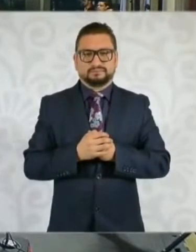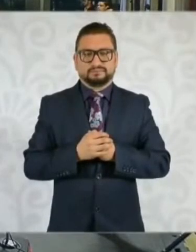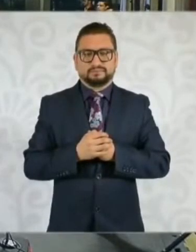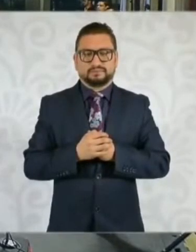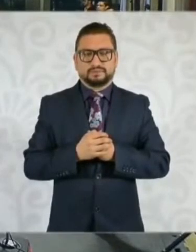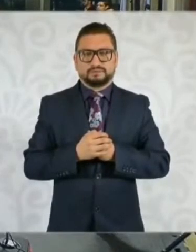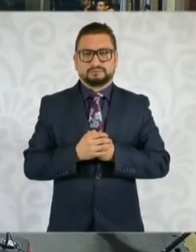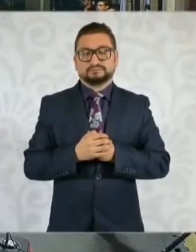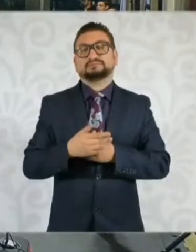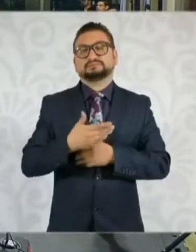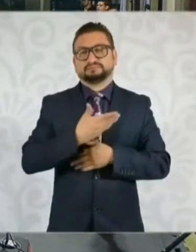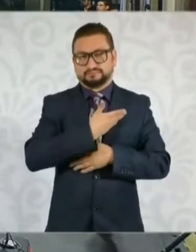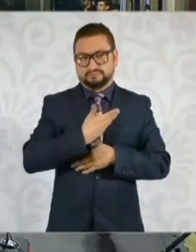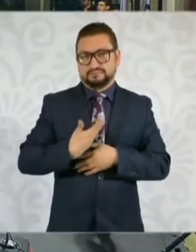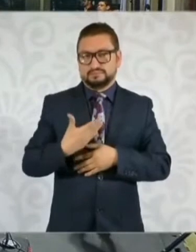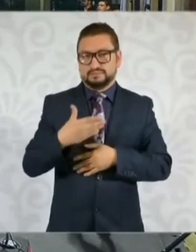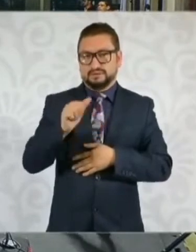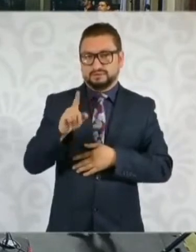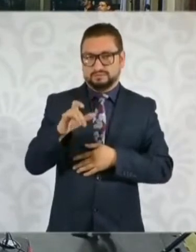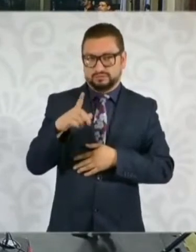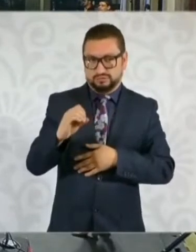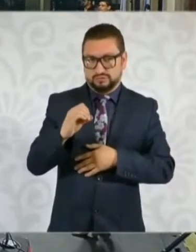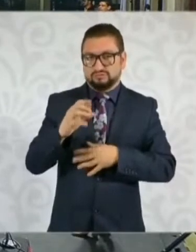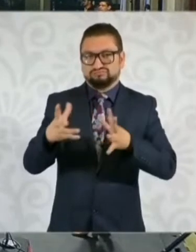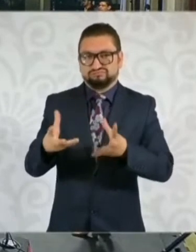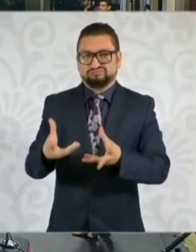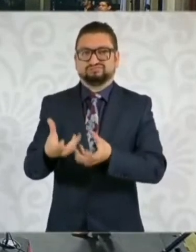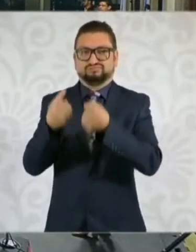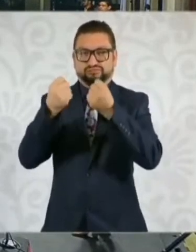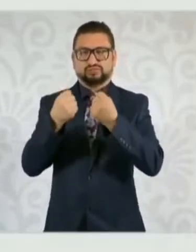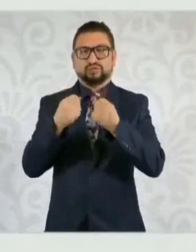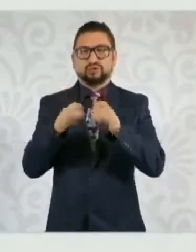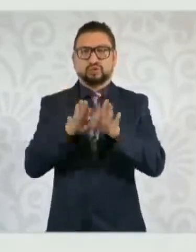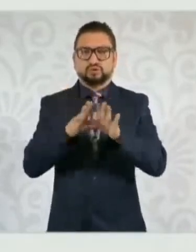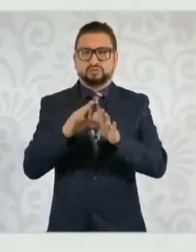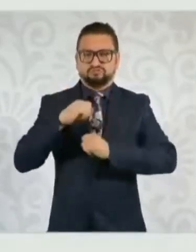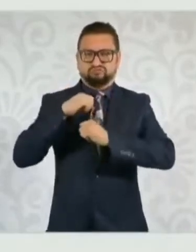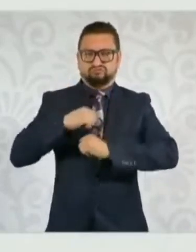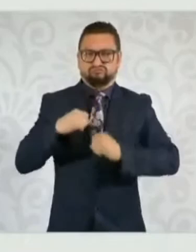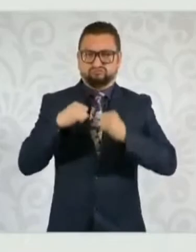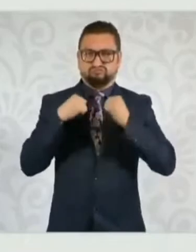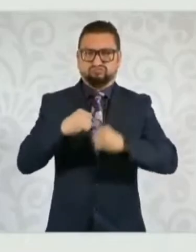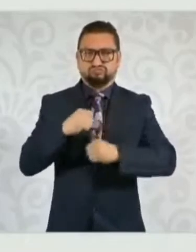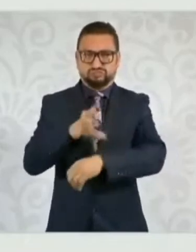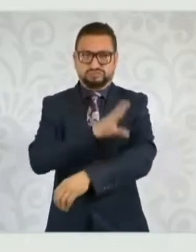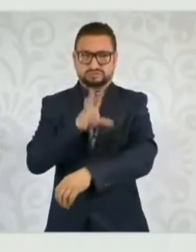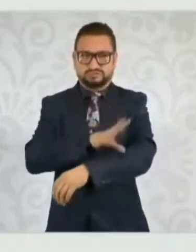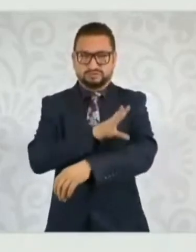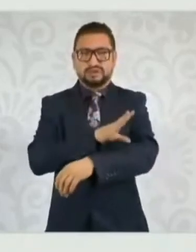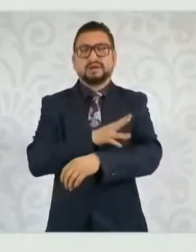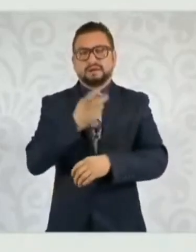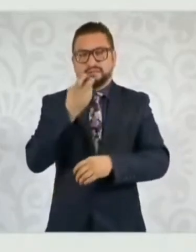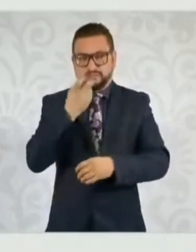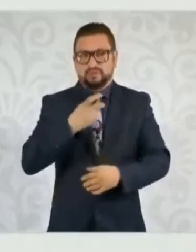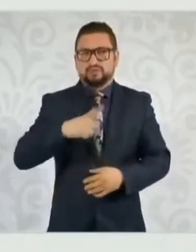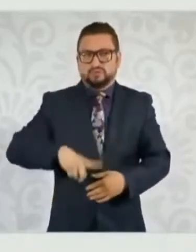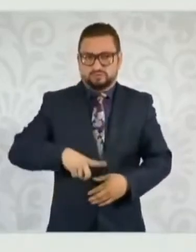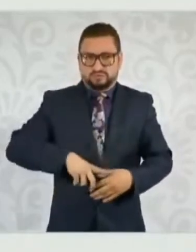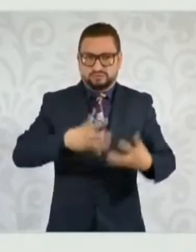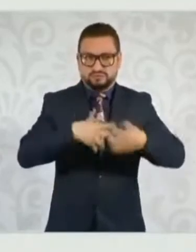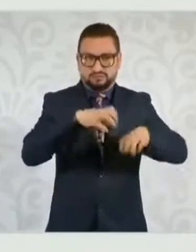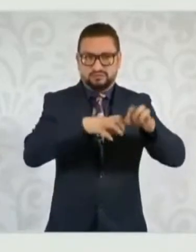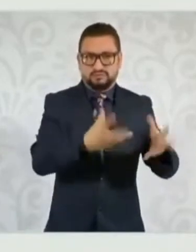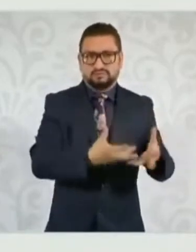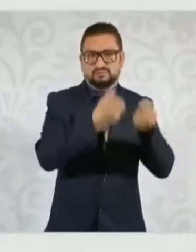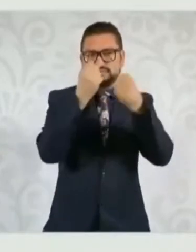El presidente López Obrador inició con el rescate de la soberanía energética, de hecho, rescató a las empresas públicas del Estado, rescató